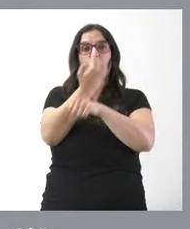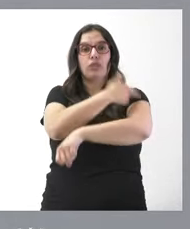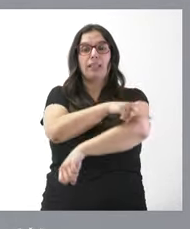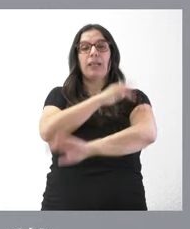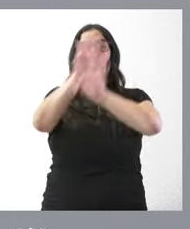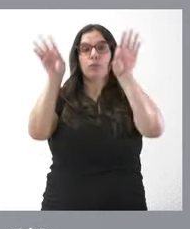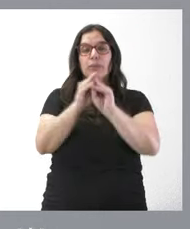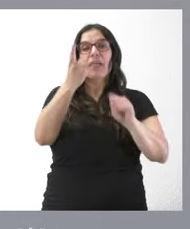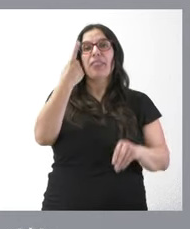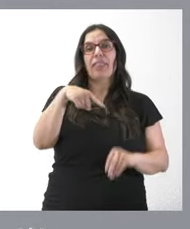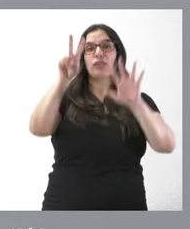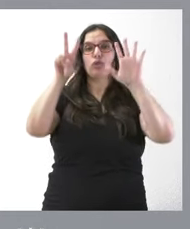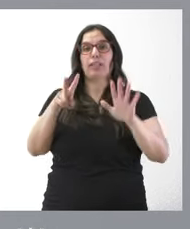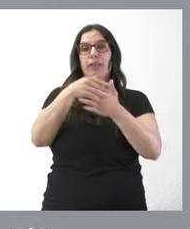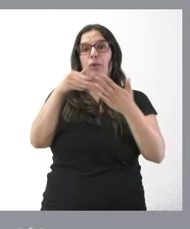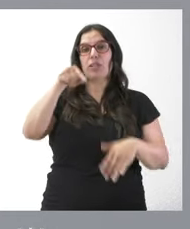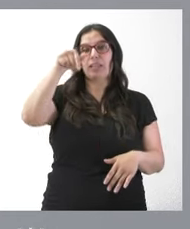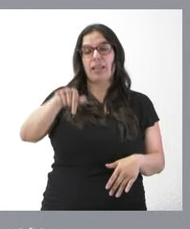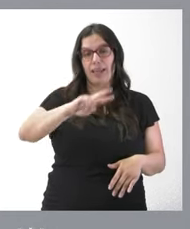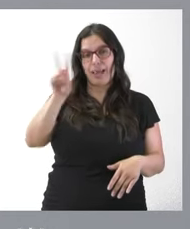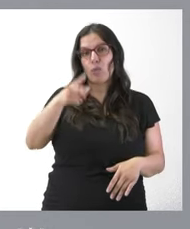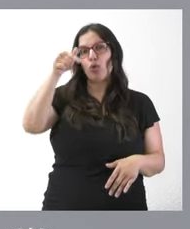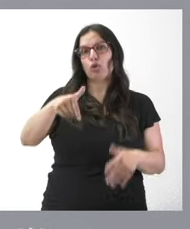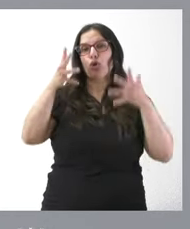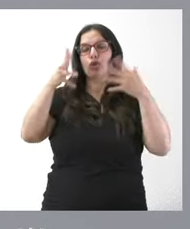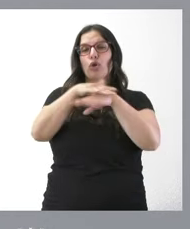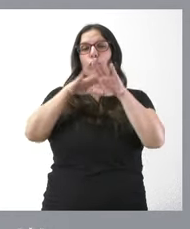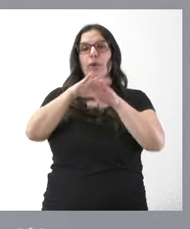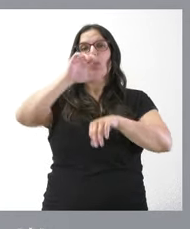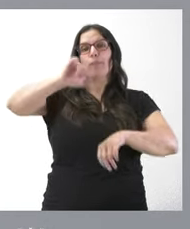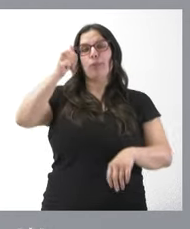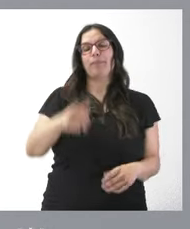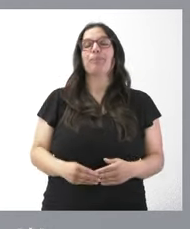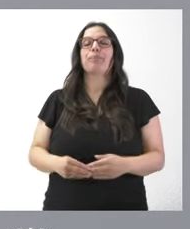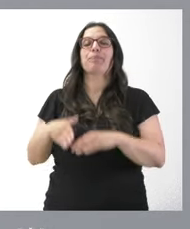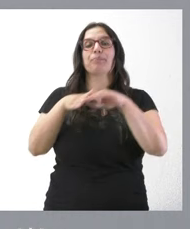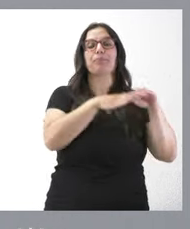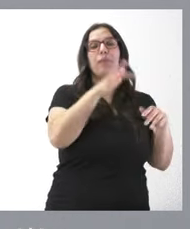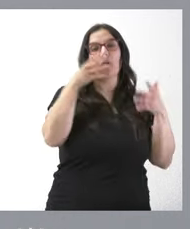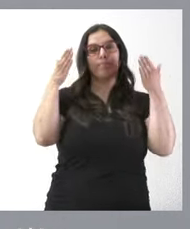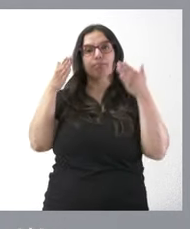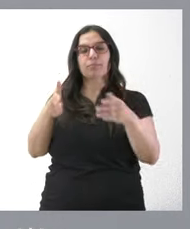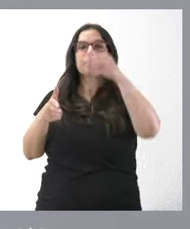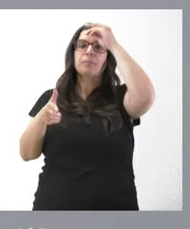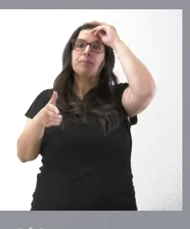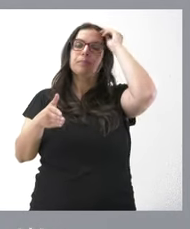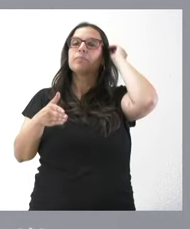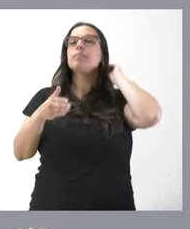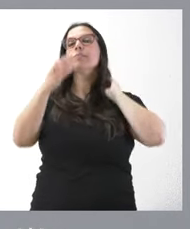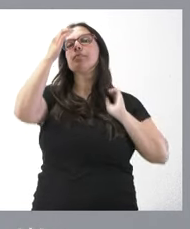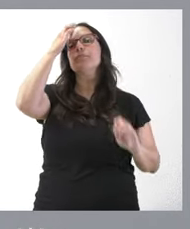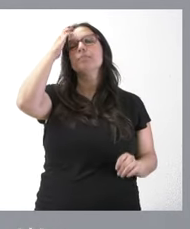millones de euros en este Consejo de Gobierno para la Sanidad. Un bloque, en este caso, en el ámbito de la concesión